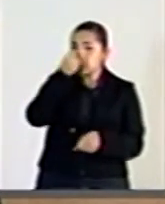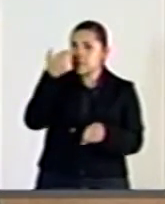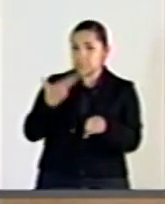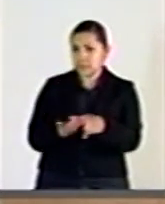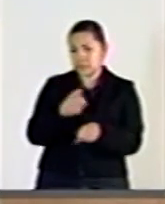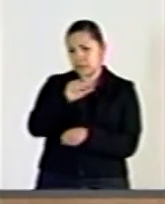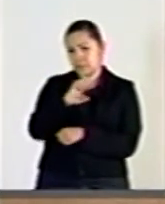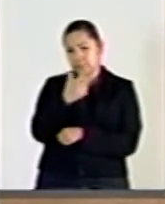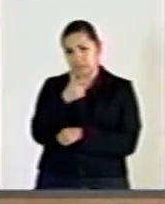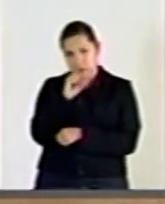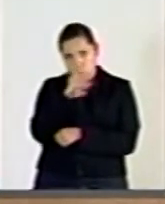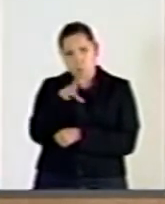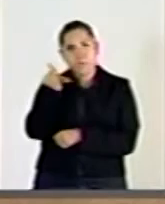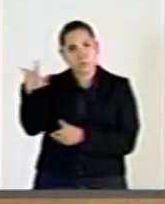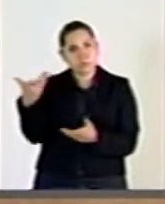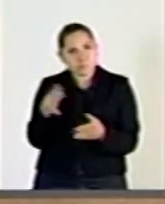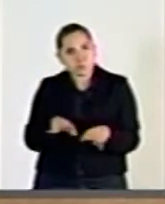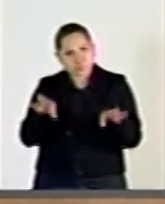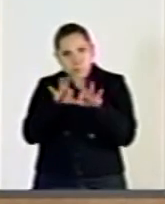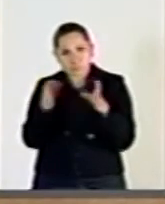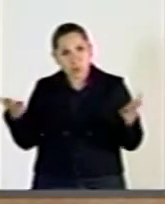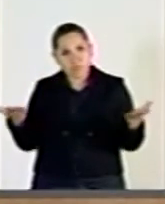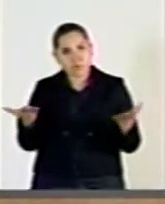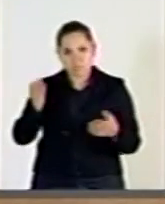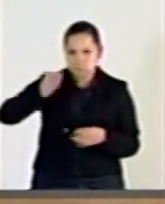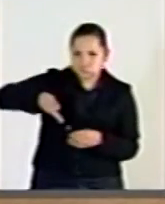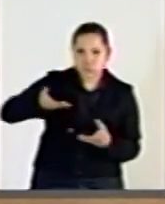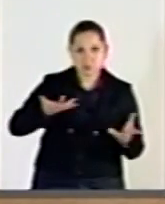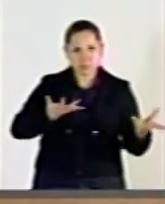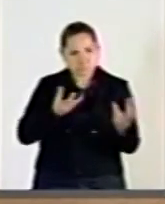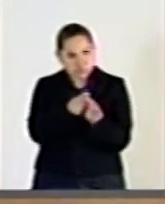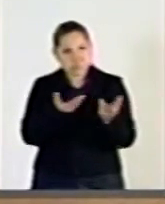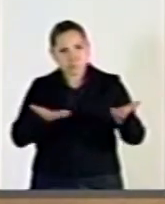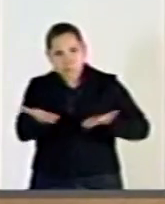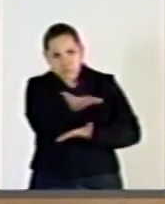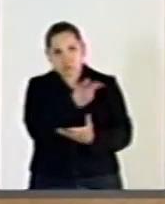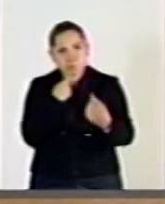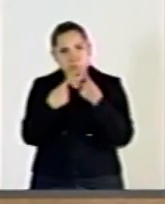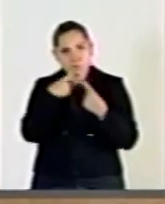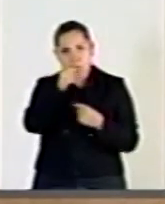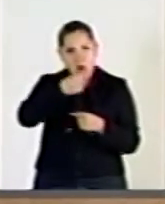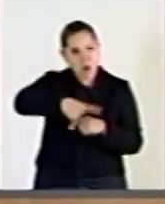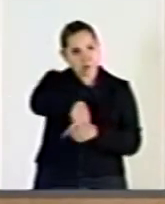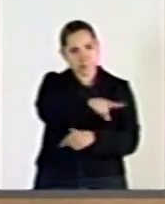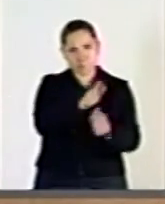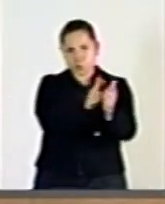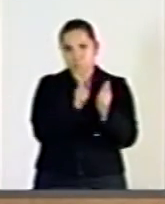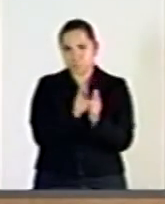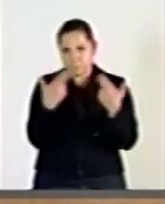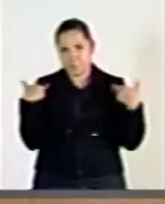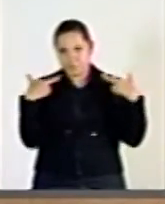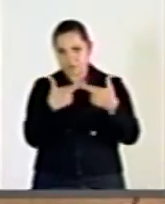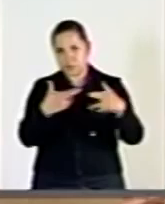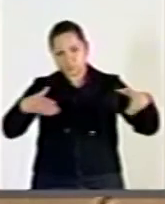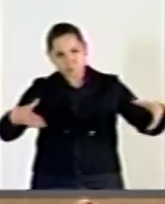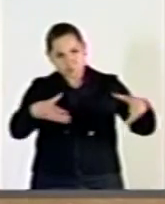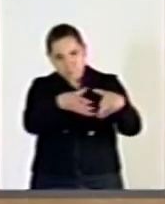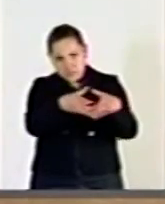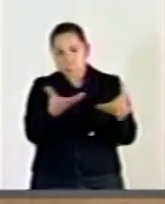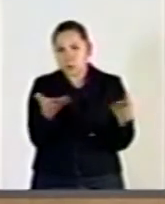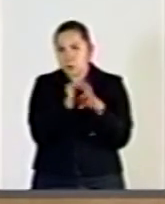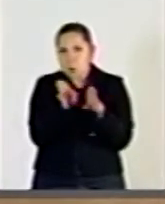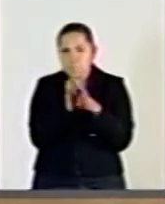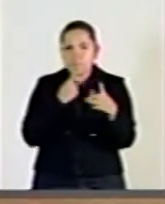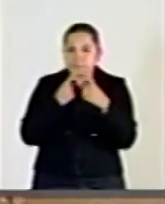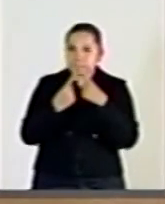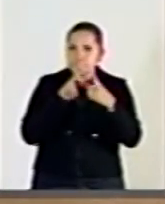canales de diálogo con el Magisterio a fin de encontrar lo más pronto posible y conjuntamente una salida a este conflicto